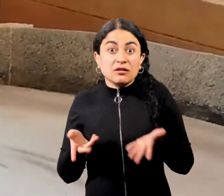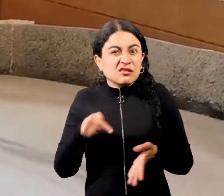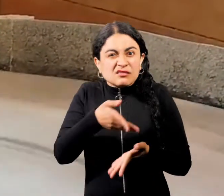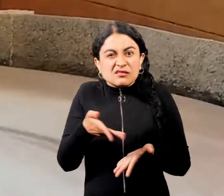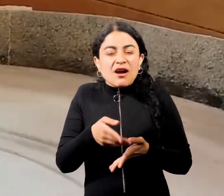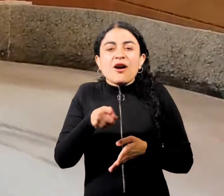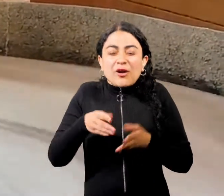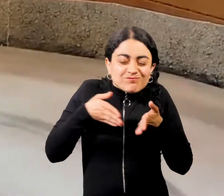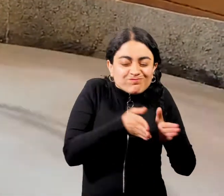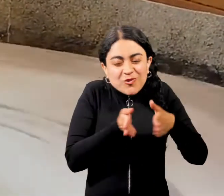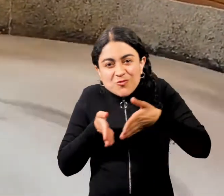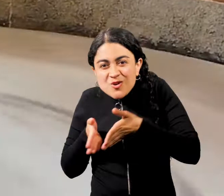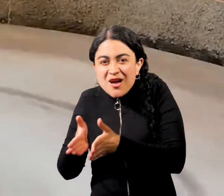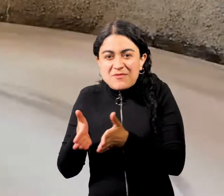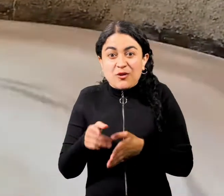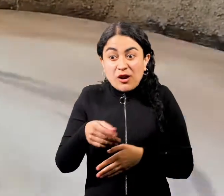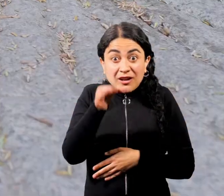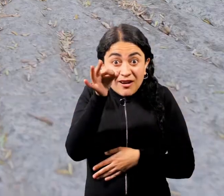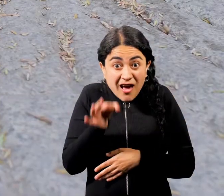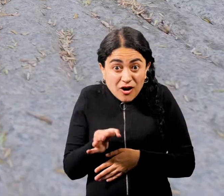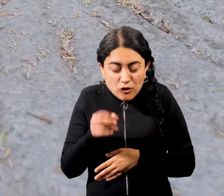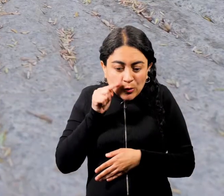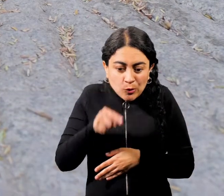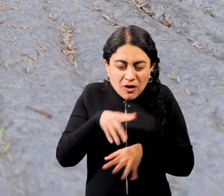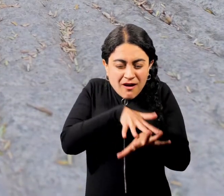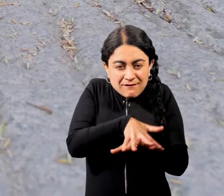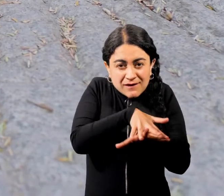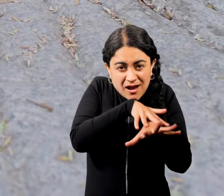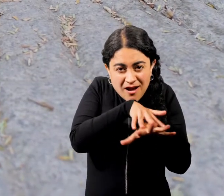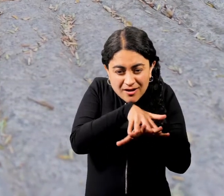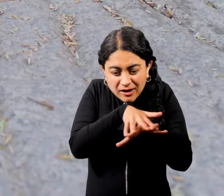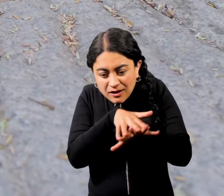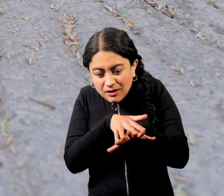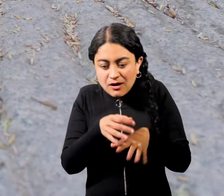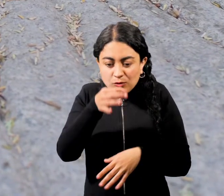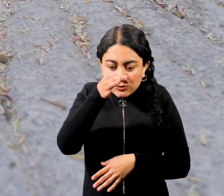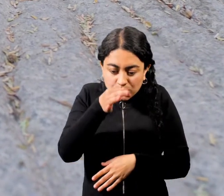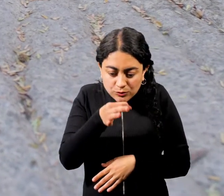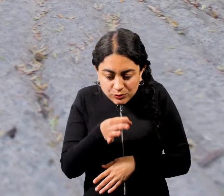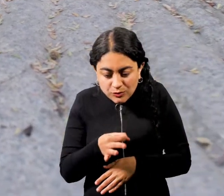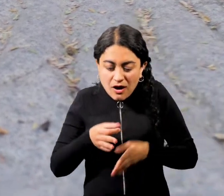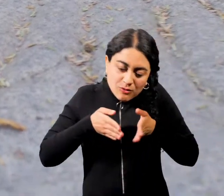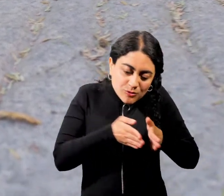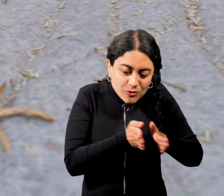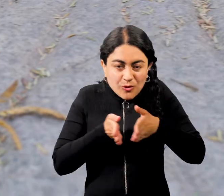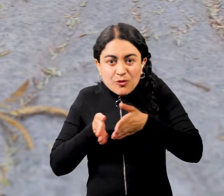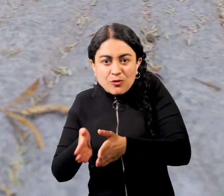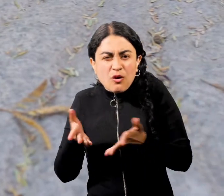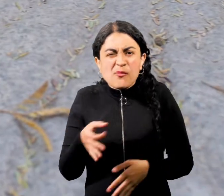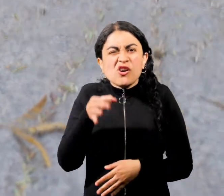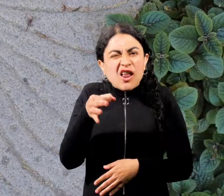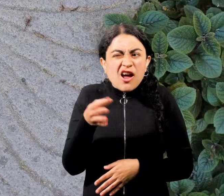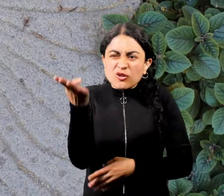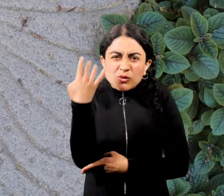canales tallados son caminos. El grano convertido en harina sale por estos caminos, desde el centro hasta el borde.